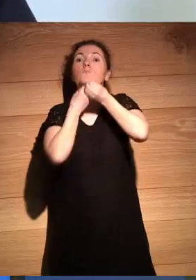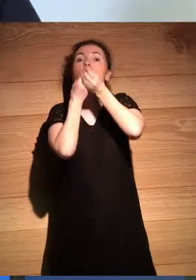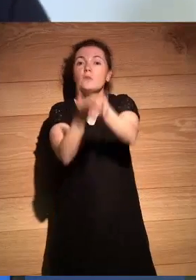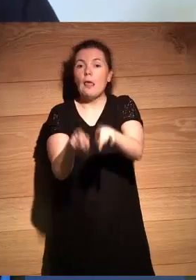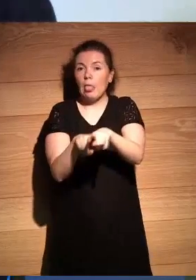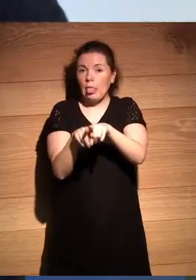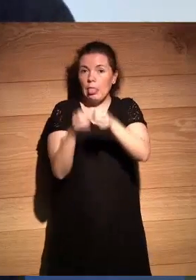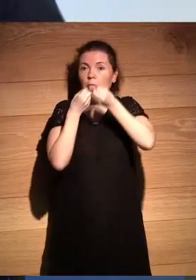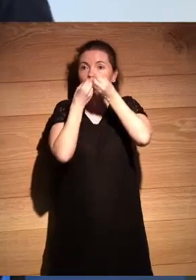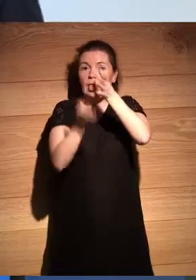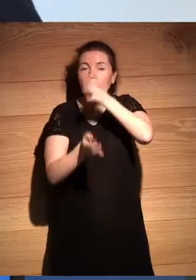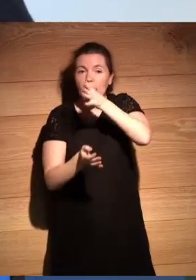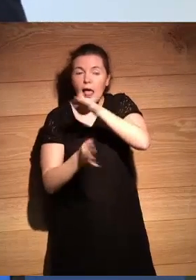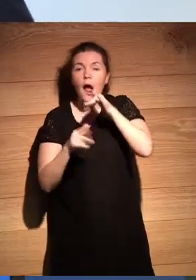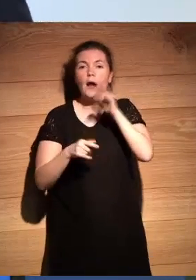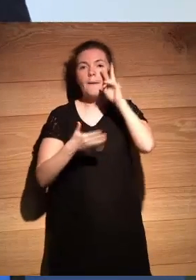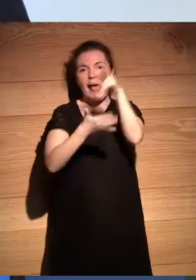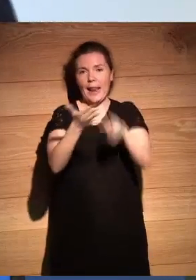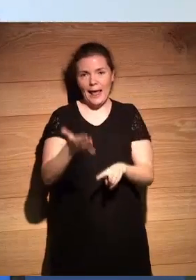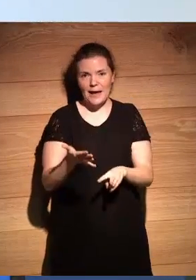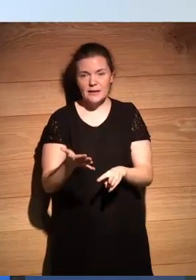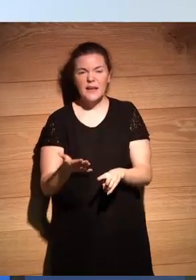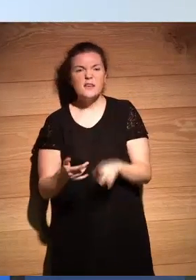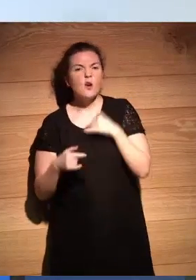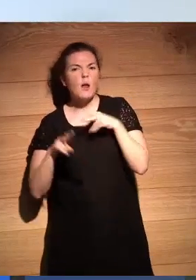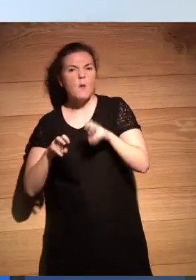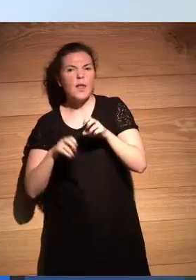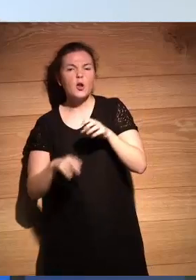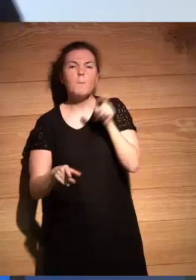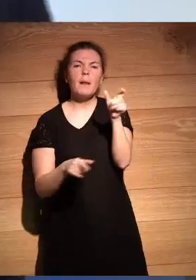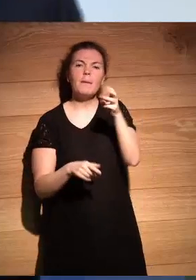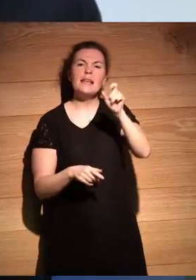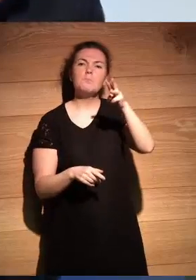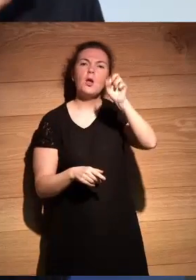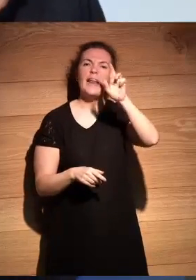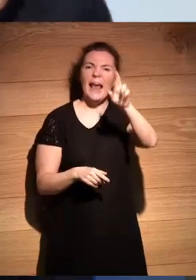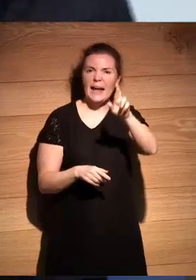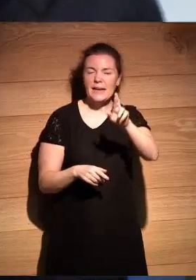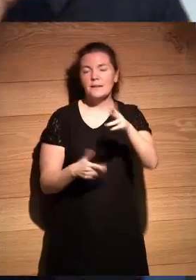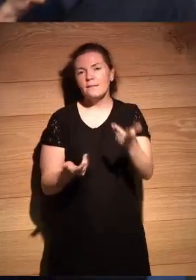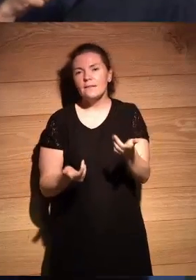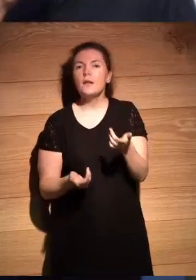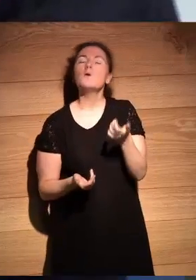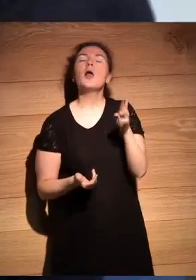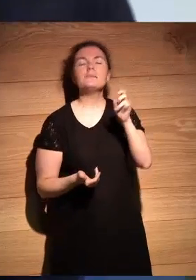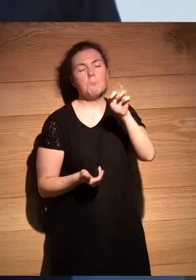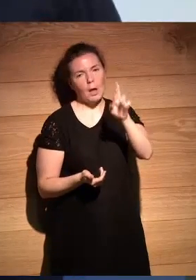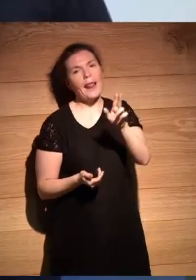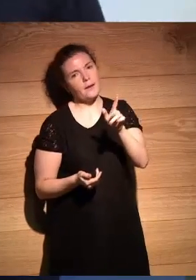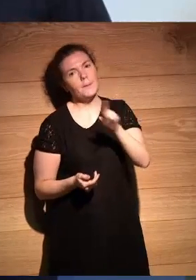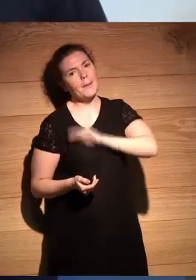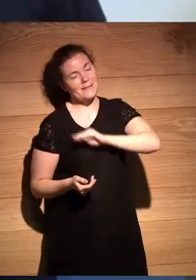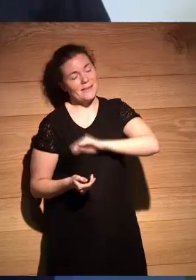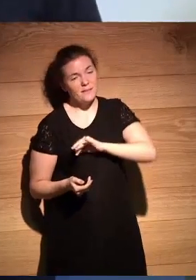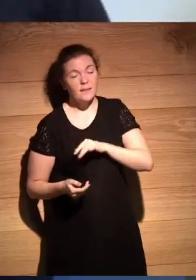¿no? es fantástico eso en los modernos se llama spoiler ¿no? hemos hecho un spoiler muy corto después de haceros el